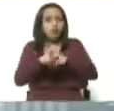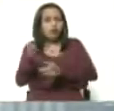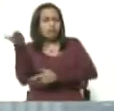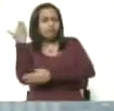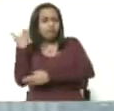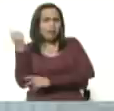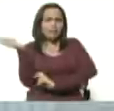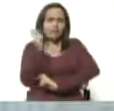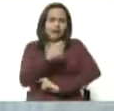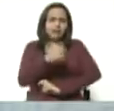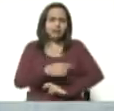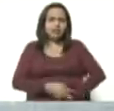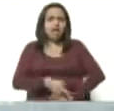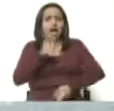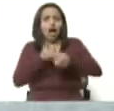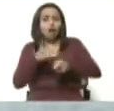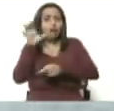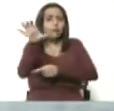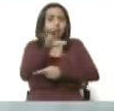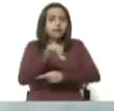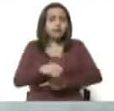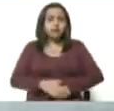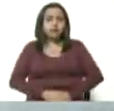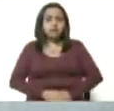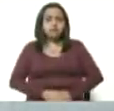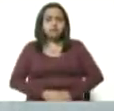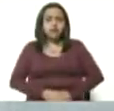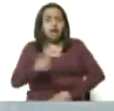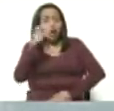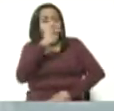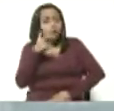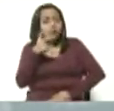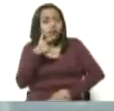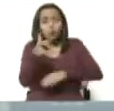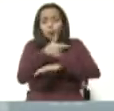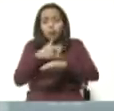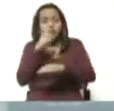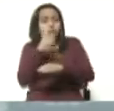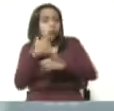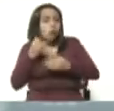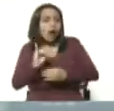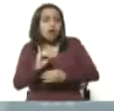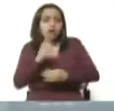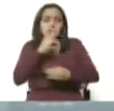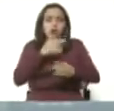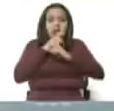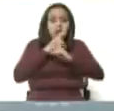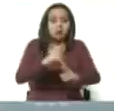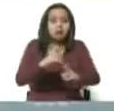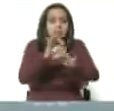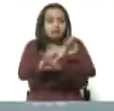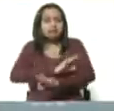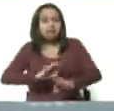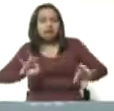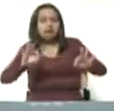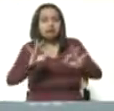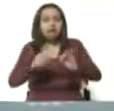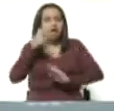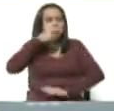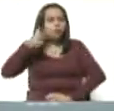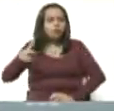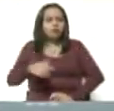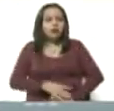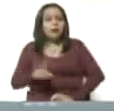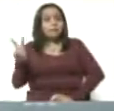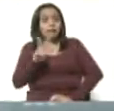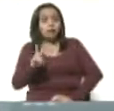meses pasados, donde en algunos países el Estado no existe, el Estado no está y no pudo darle respuesta a los pueblos.